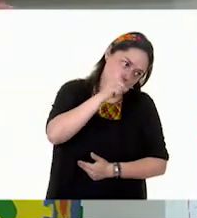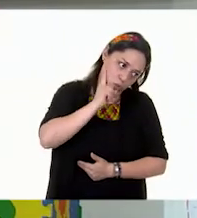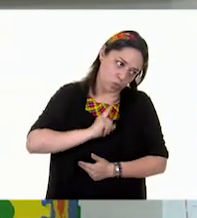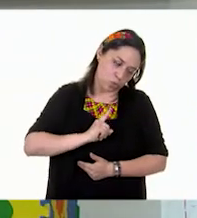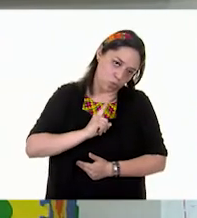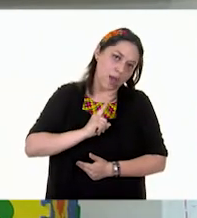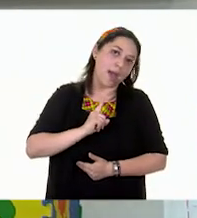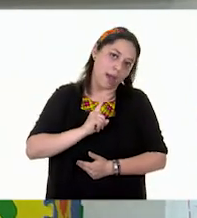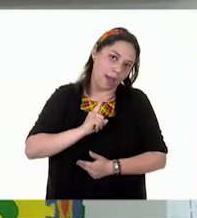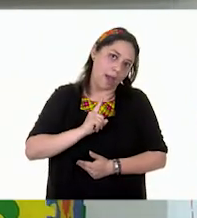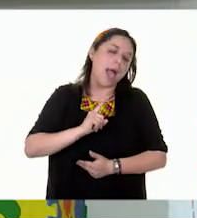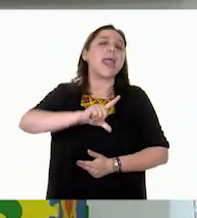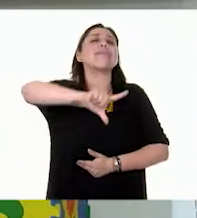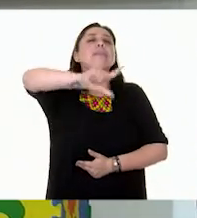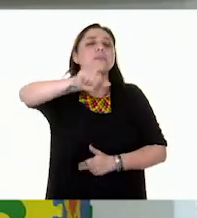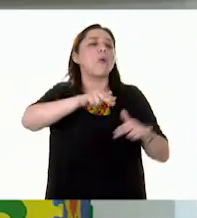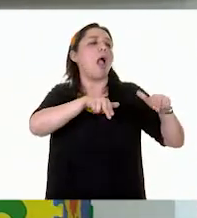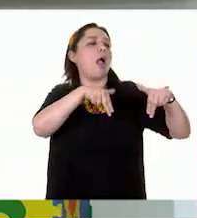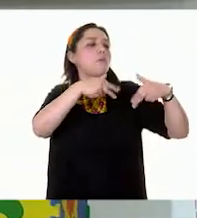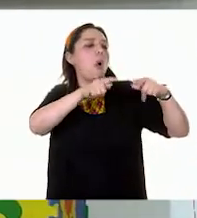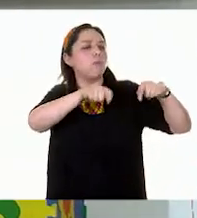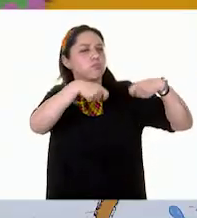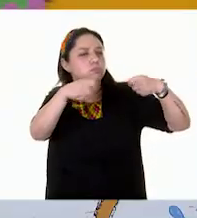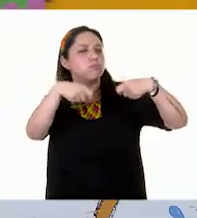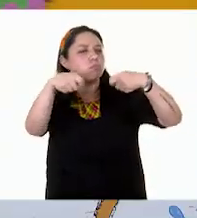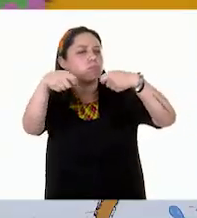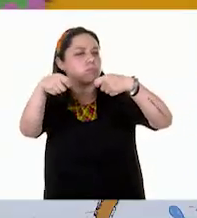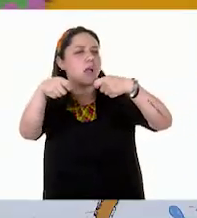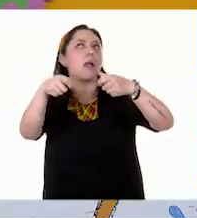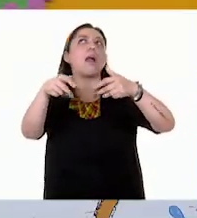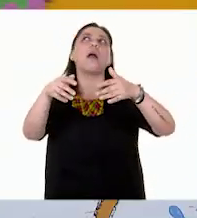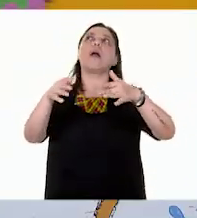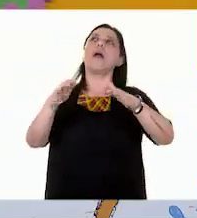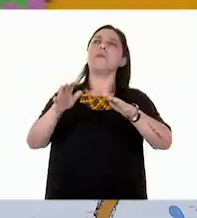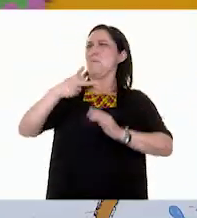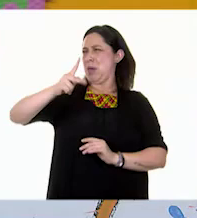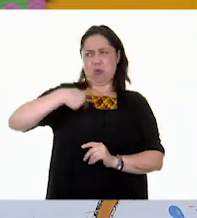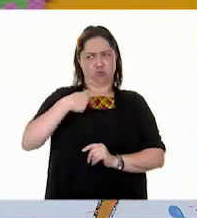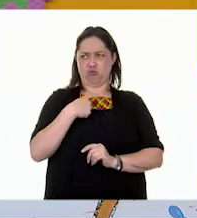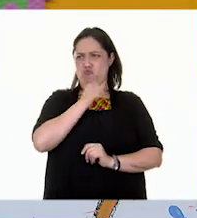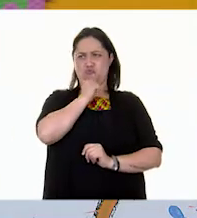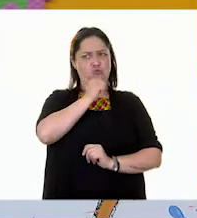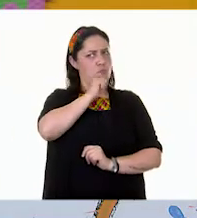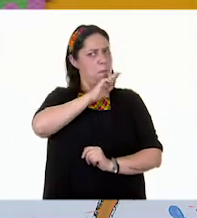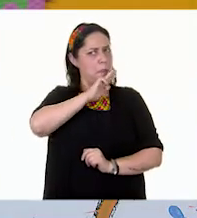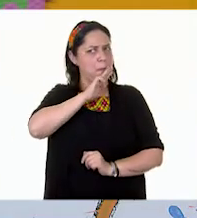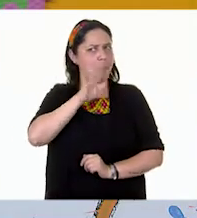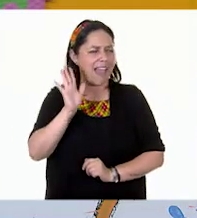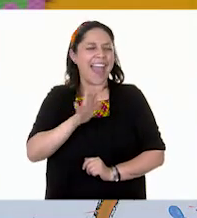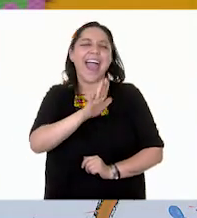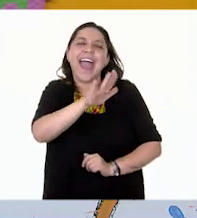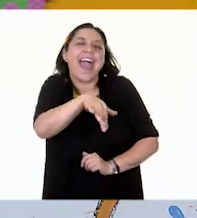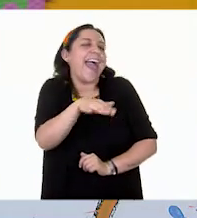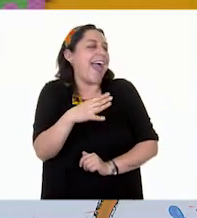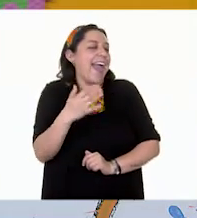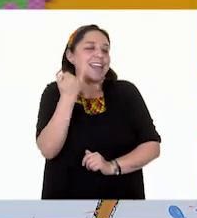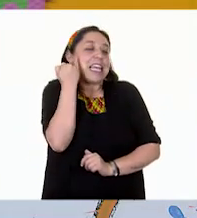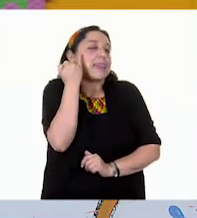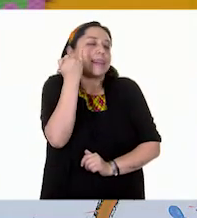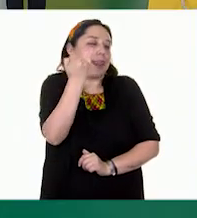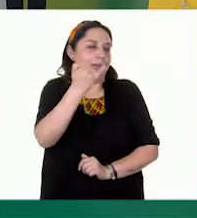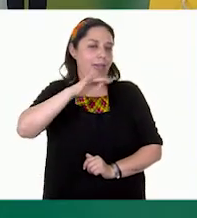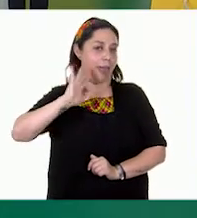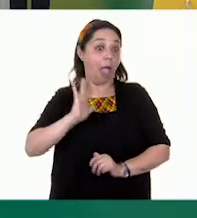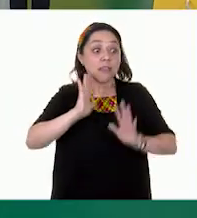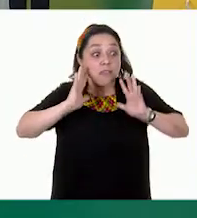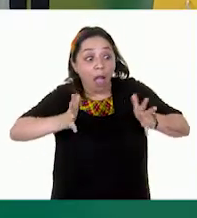y a los hijos de tus hijos. Pero, espera, espera. Yo todavía no quiero ser mamá. Bueno, es un decir. O sea, no es que ya